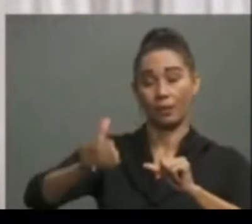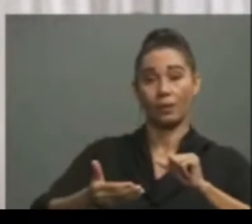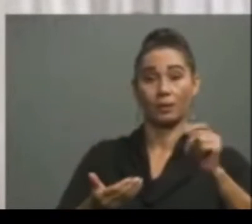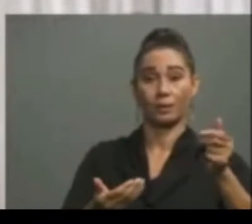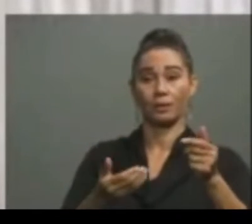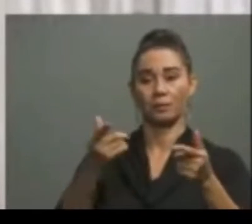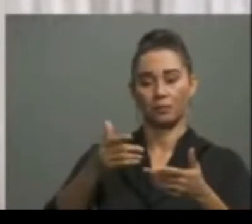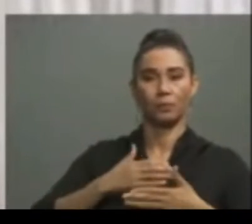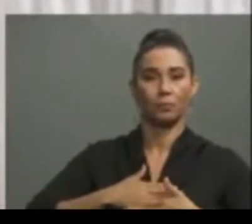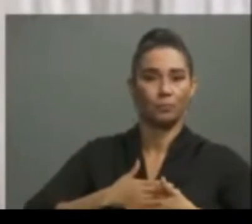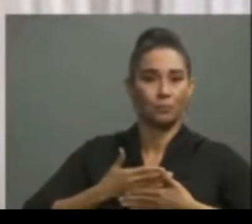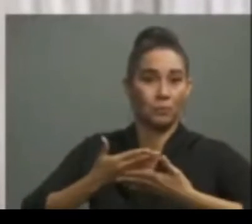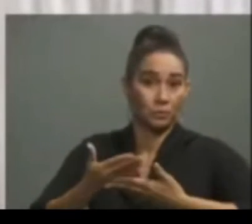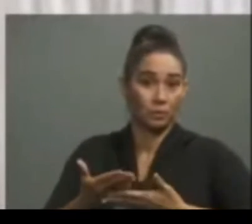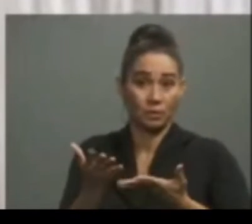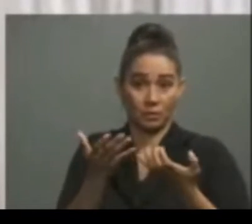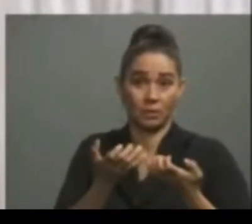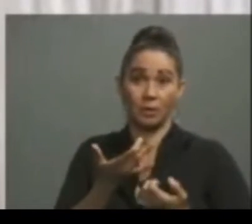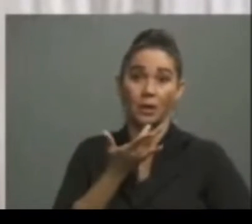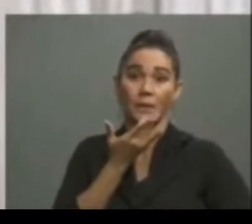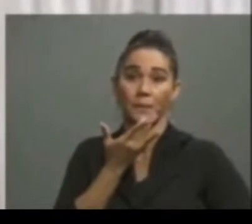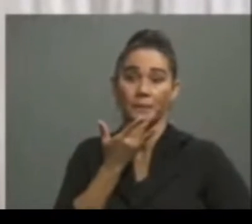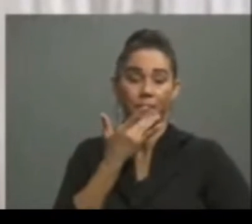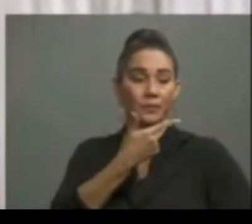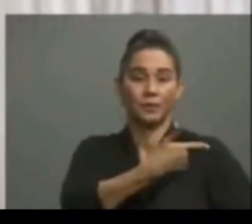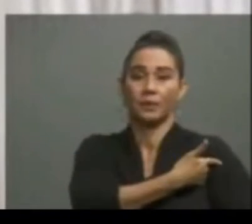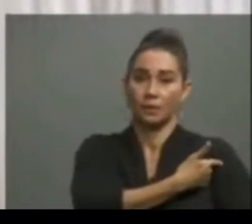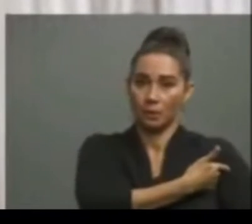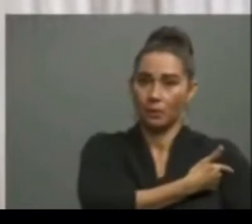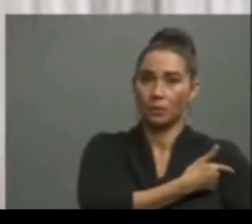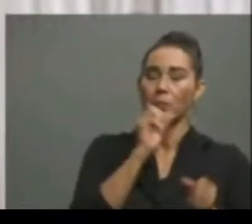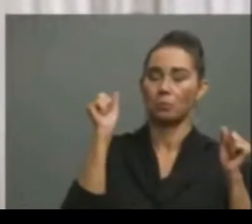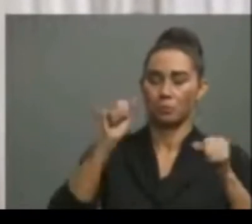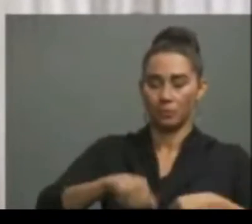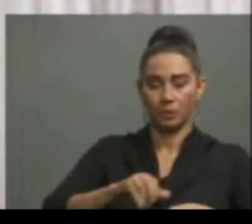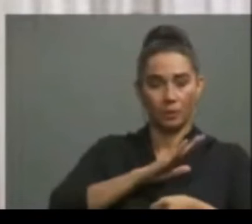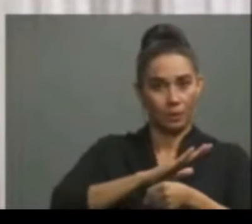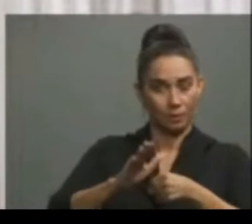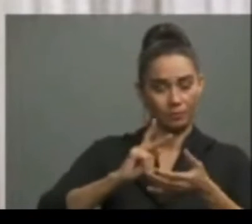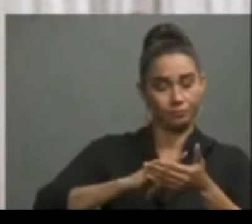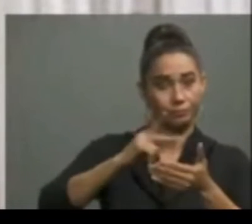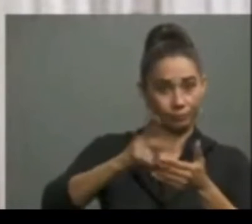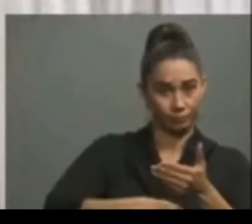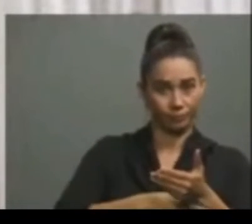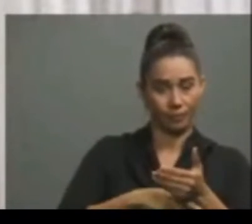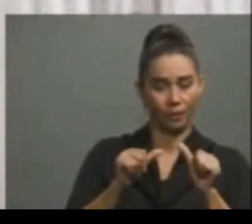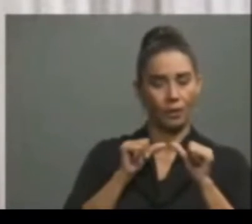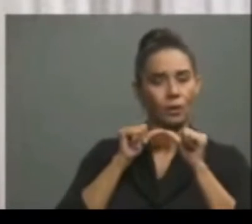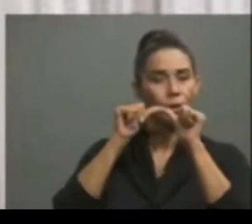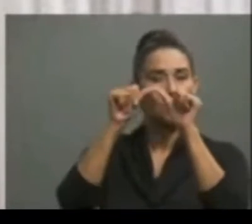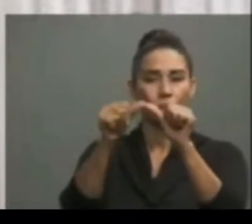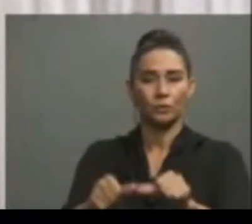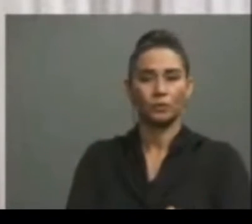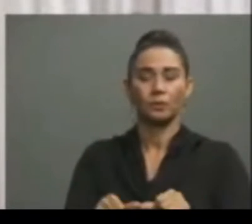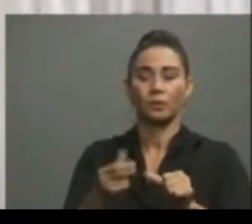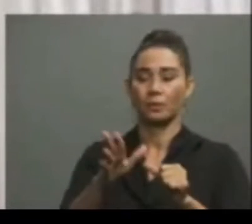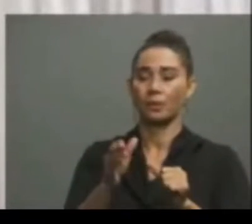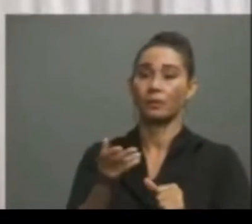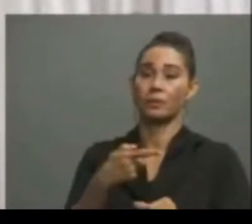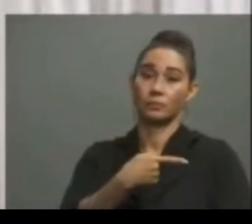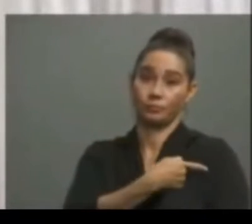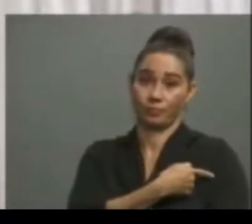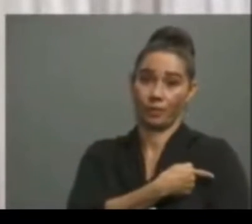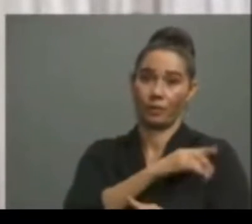manera voluntaria a la población a vacunarse para completar el programa de vacunación y seguiremos garantizando el pleno acceso a la